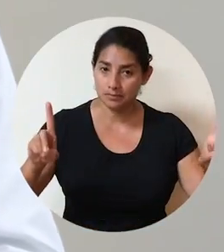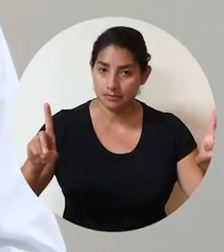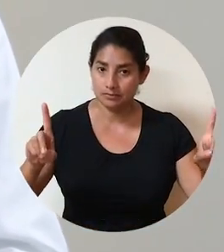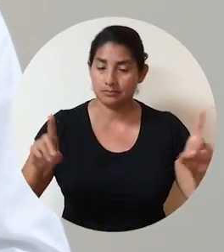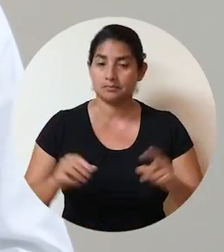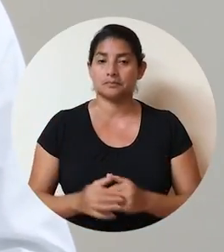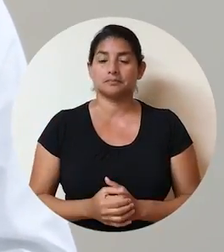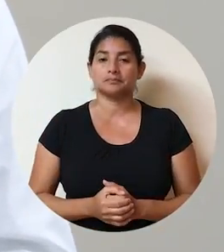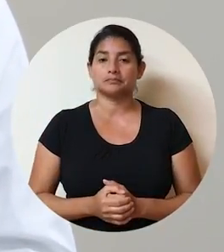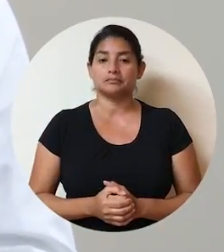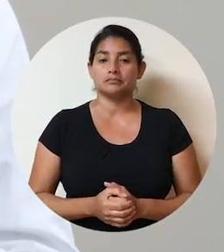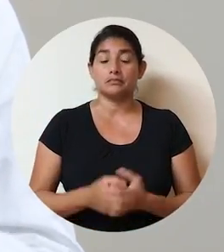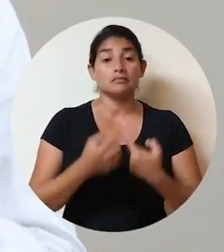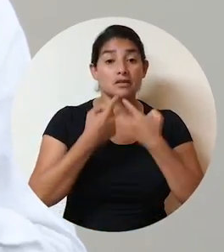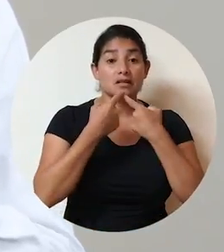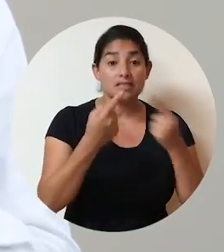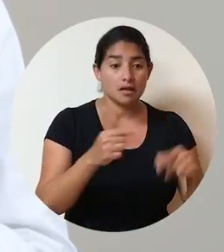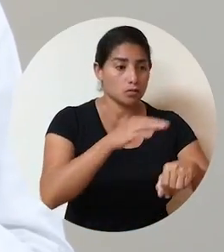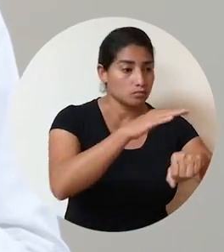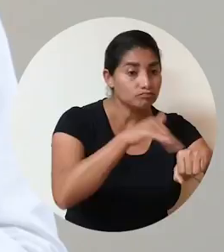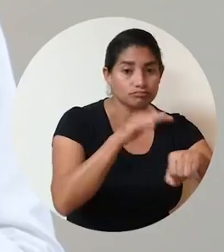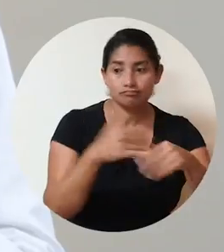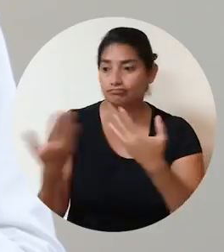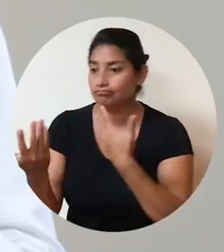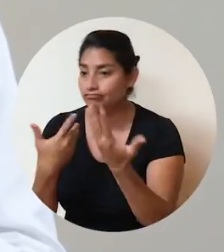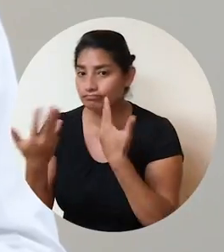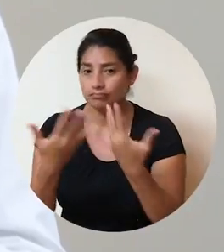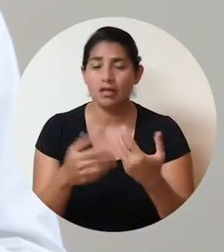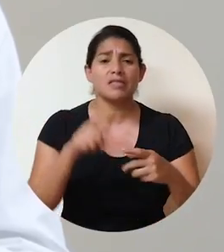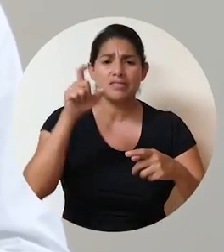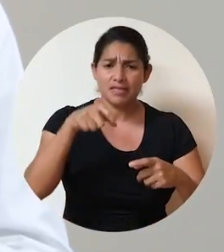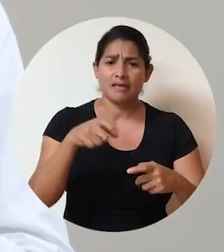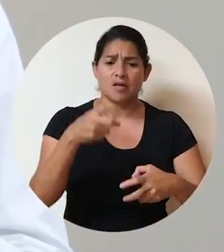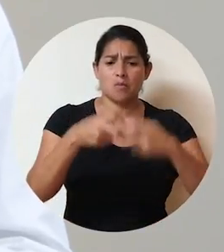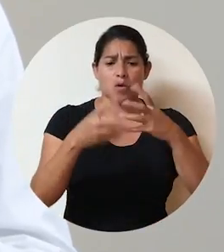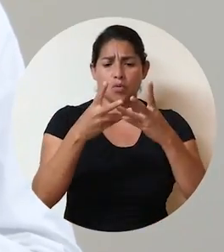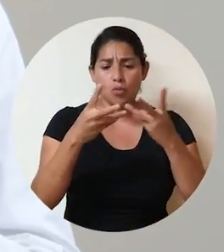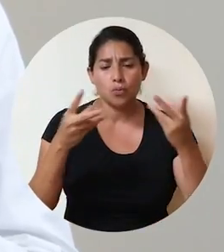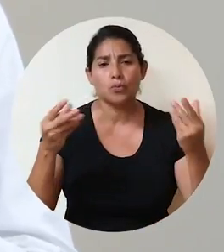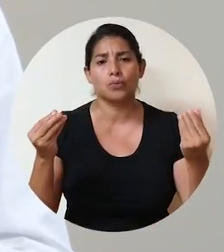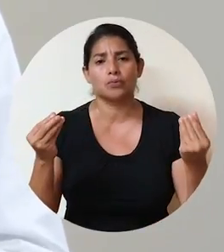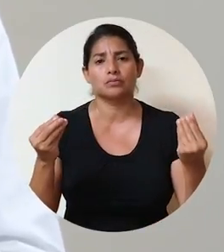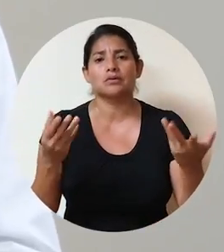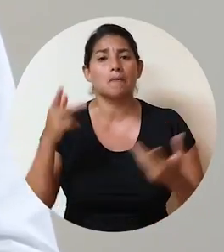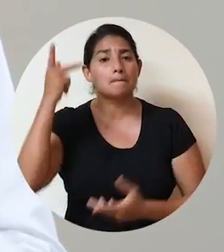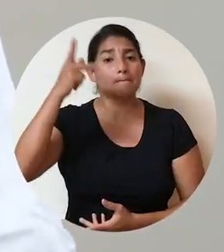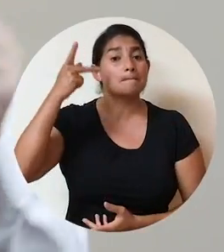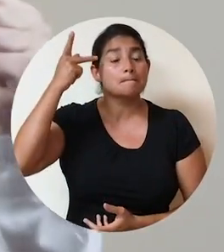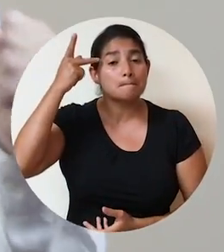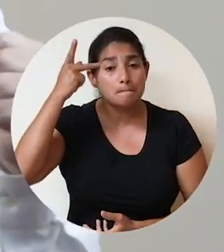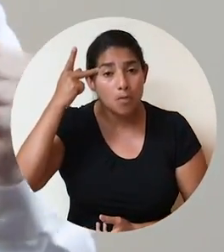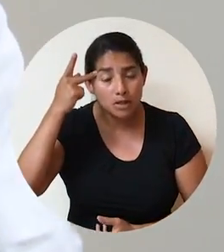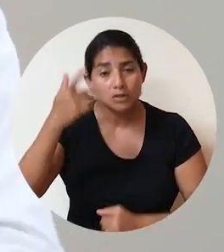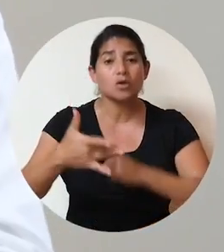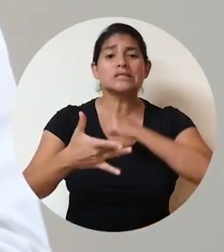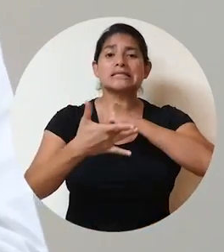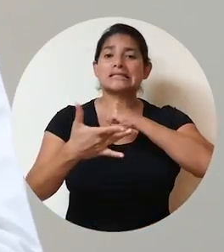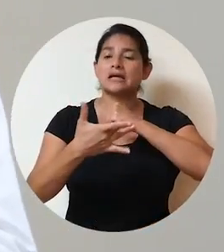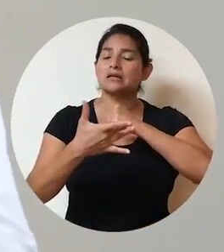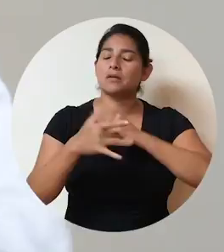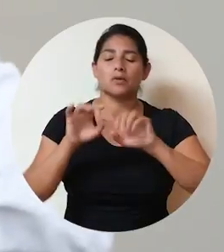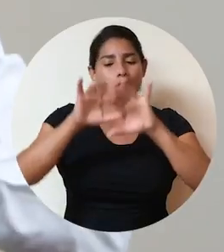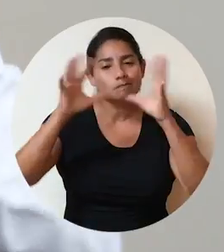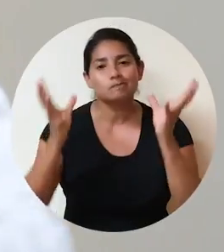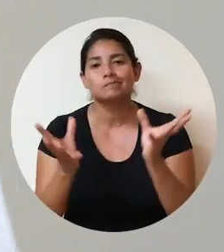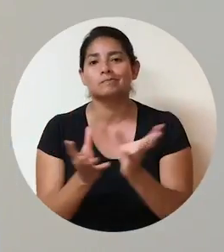democrática. El diálogo convocado deberá resolver el siguiente problema, que es político y